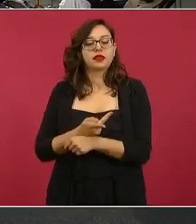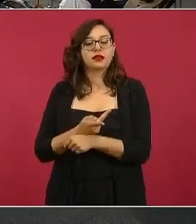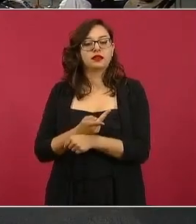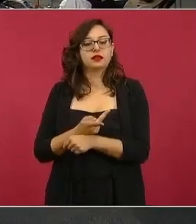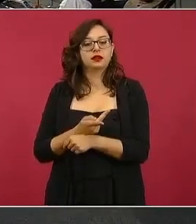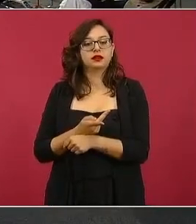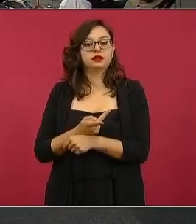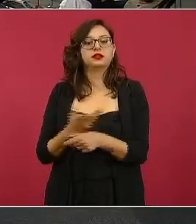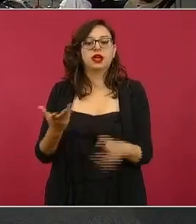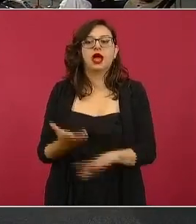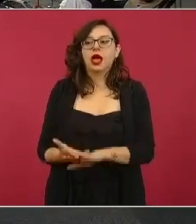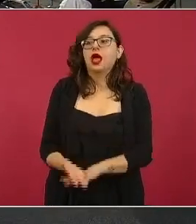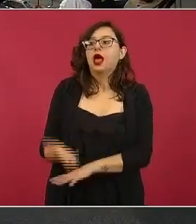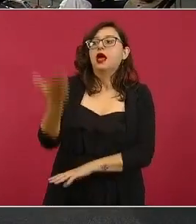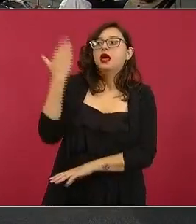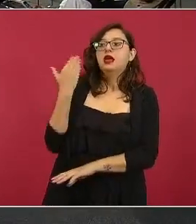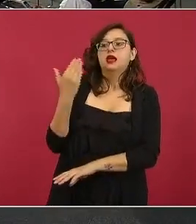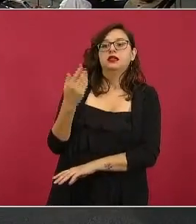están en contra